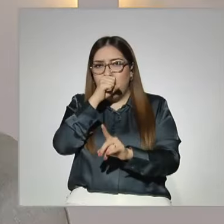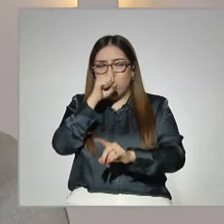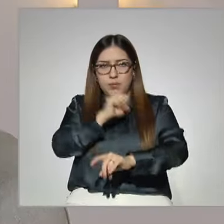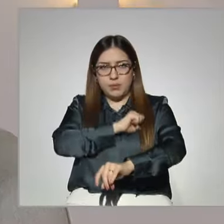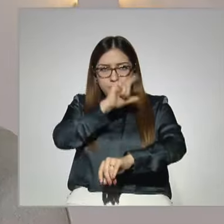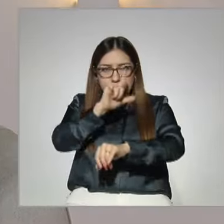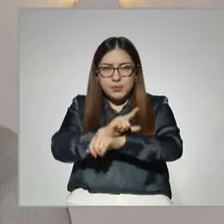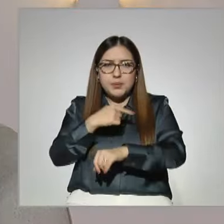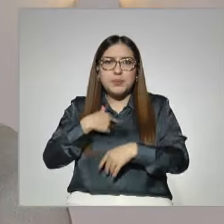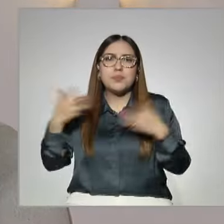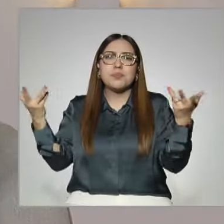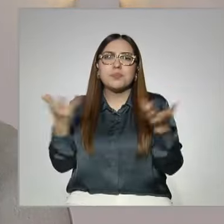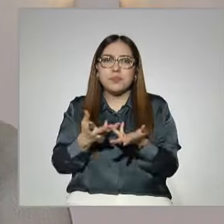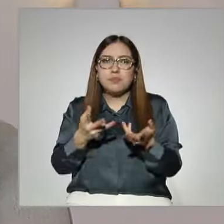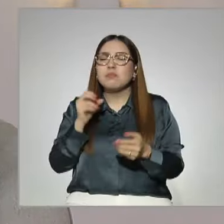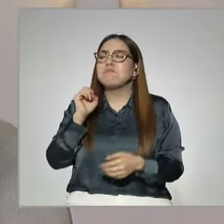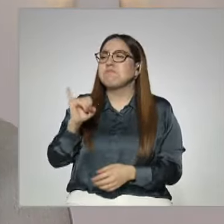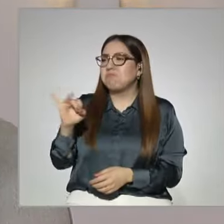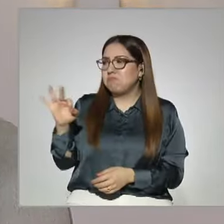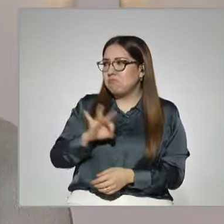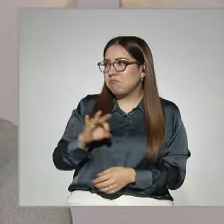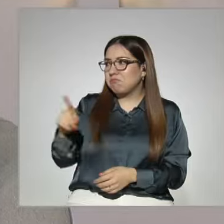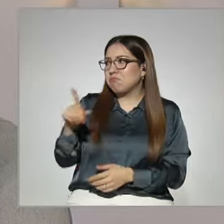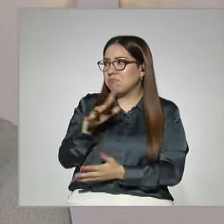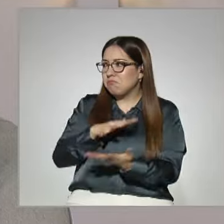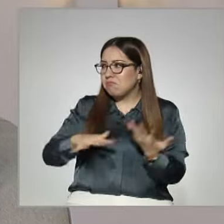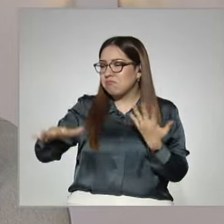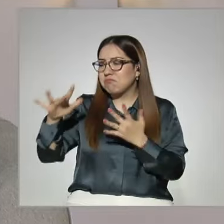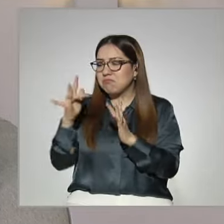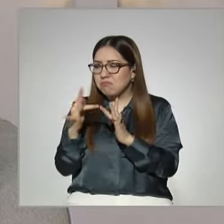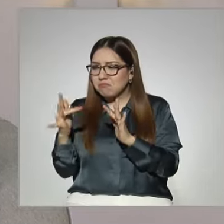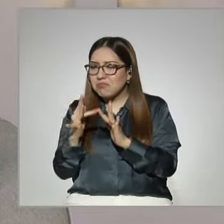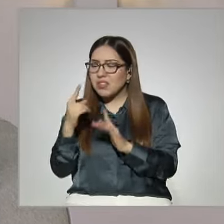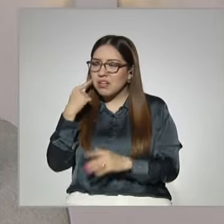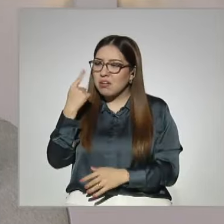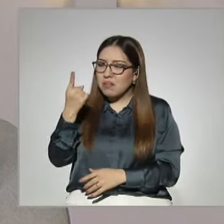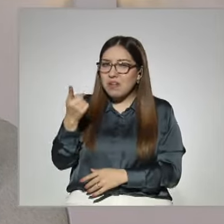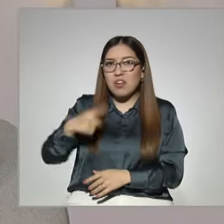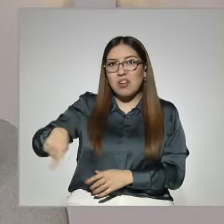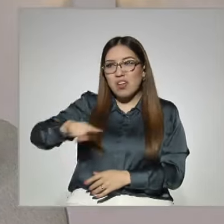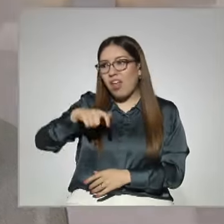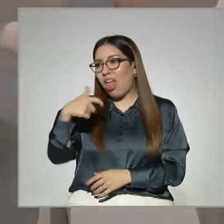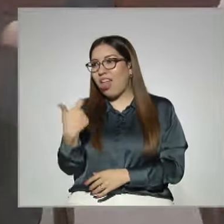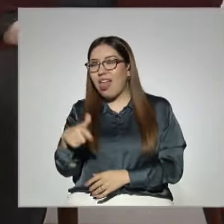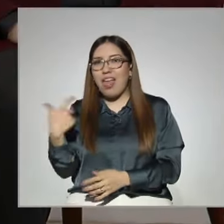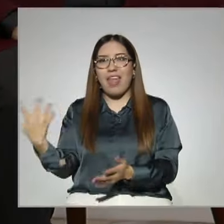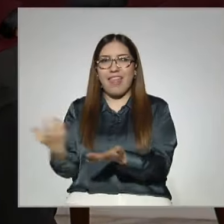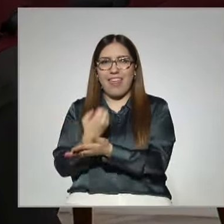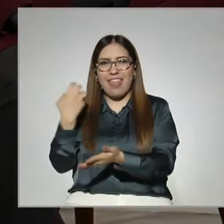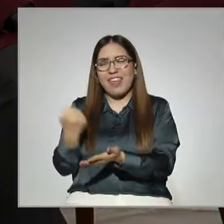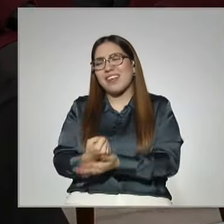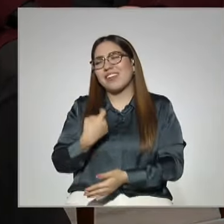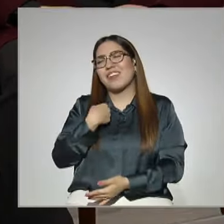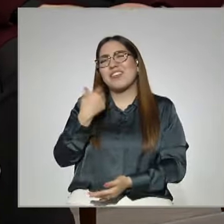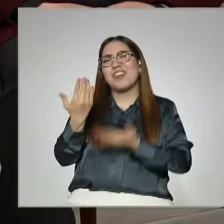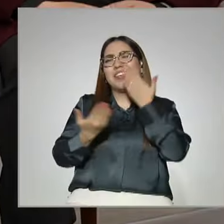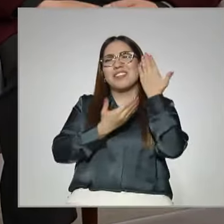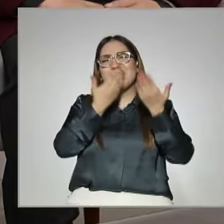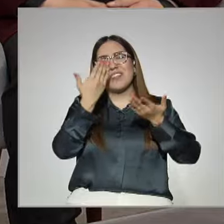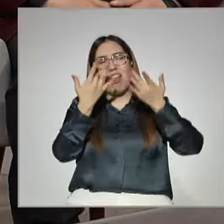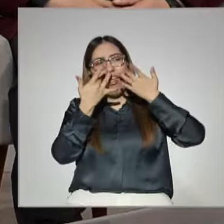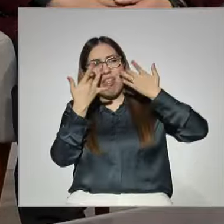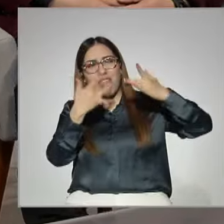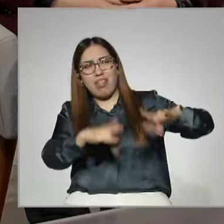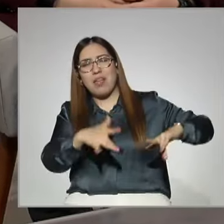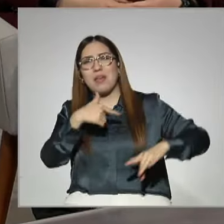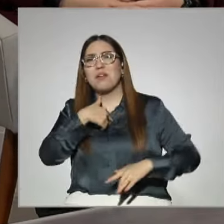porque sí puede ser muy atractivo, pues están en las redes y yo veo que les monetizan o ganan dinero. Entonces, ¿para qué quiero estudiar si yo quiero ser